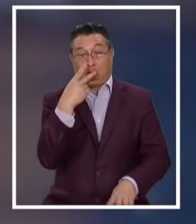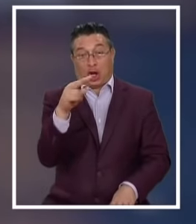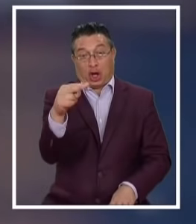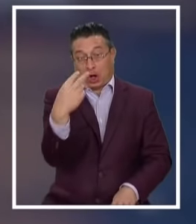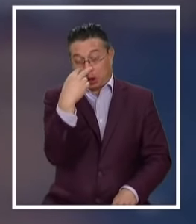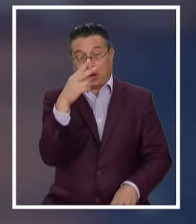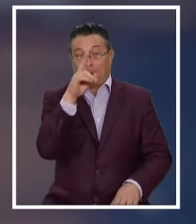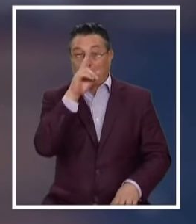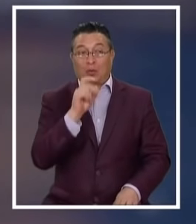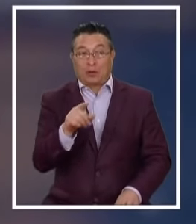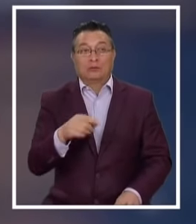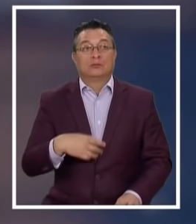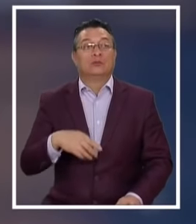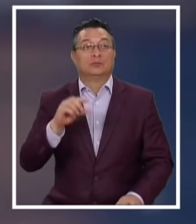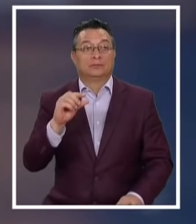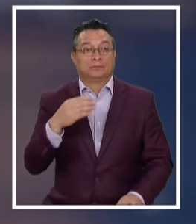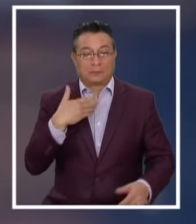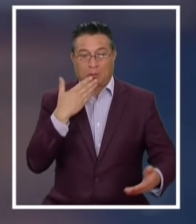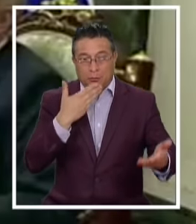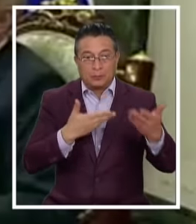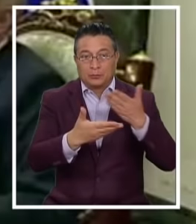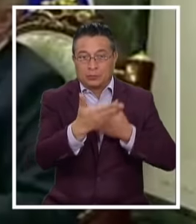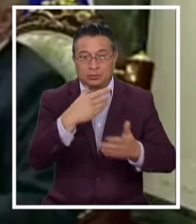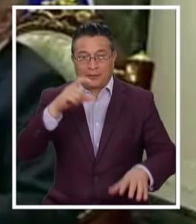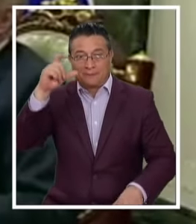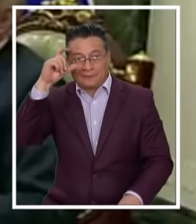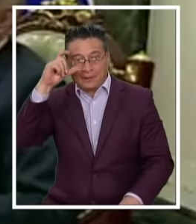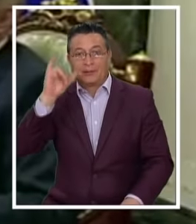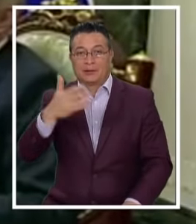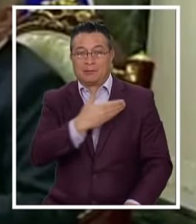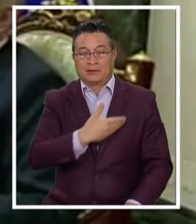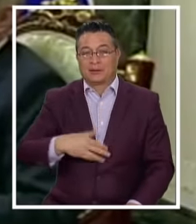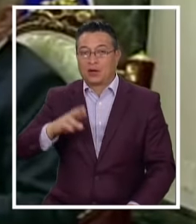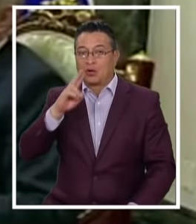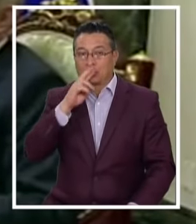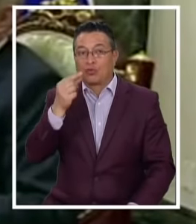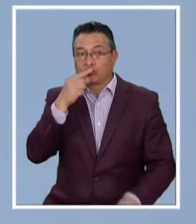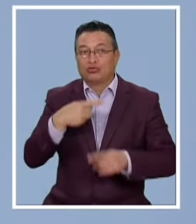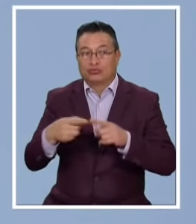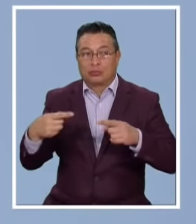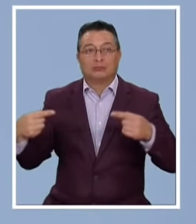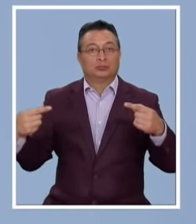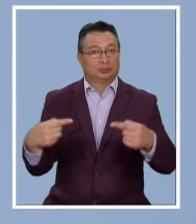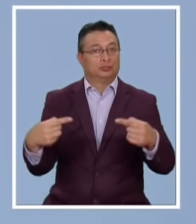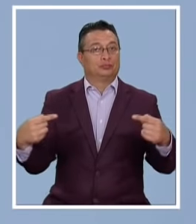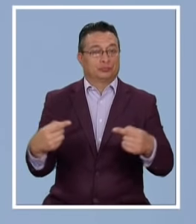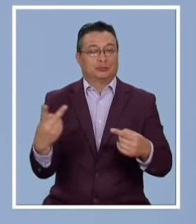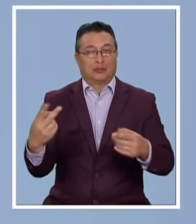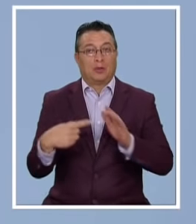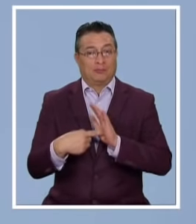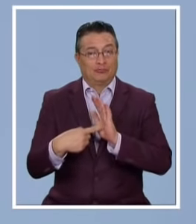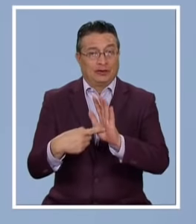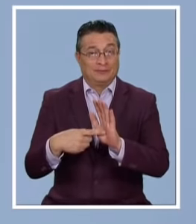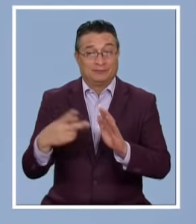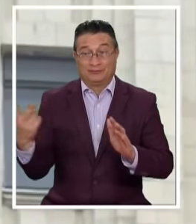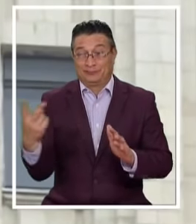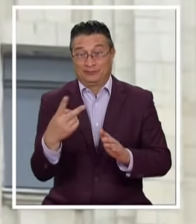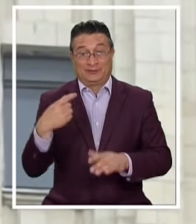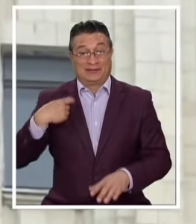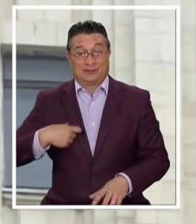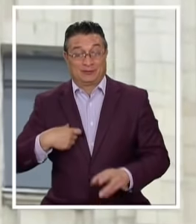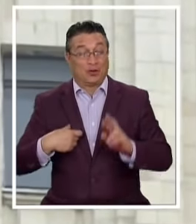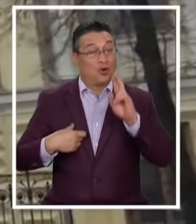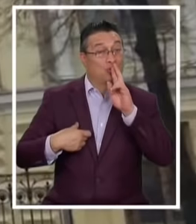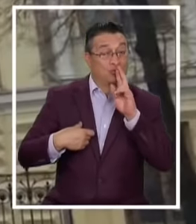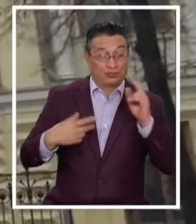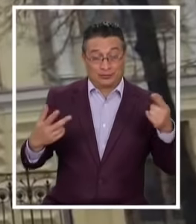Así fue el poco amistoso Intercambio entre Joe Biden Y Vladimir Putin Hace pocas semanas Una señal De que las cosas Entre Estados Unidos